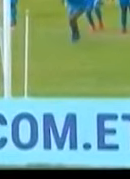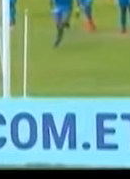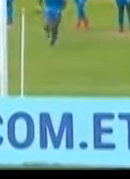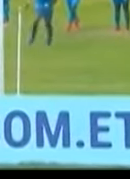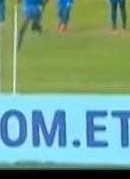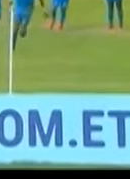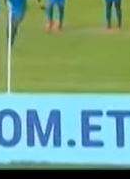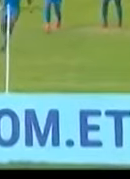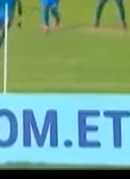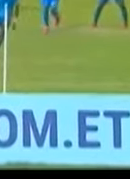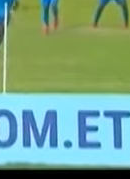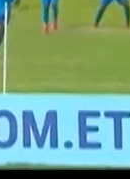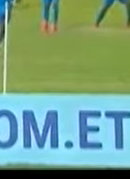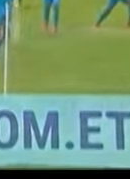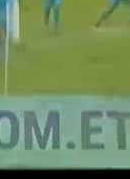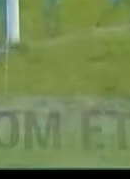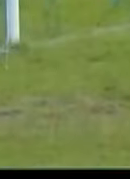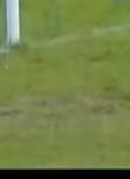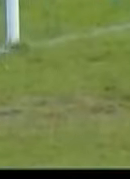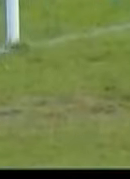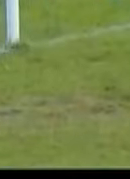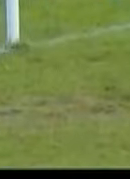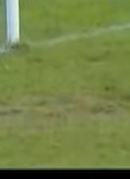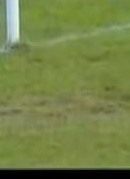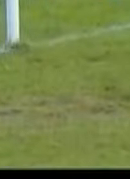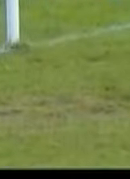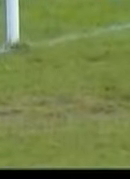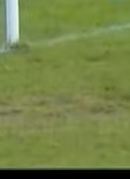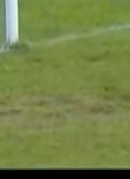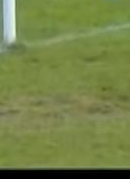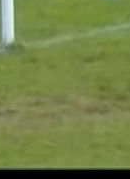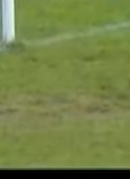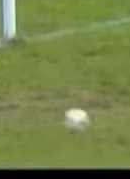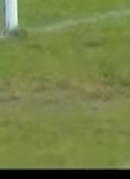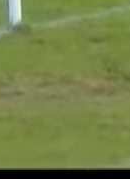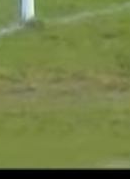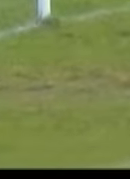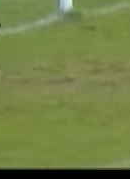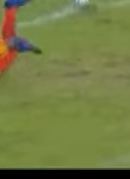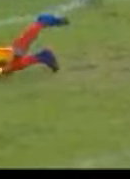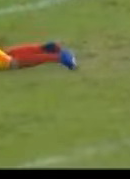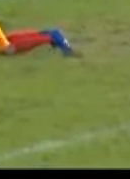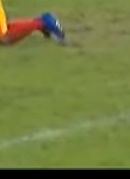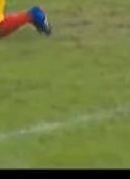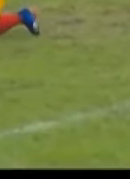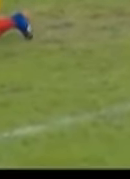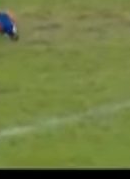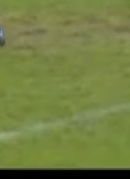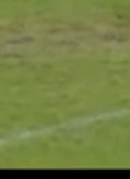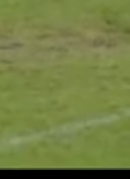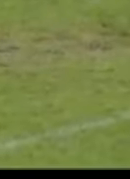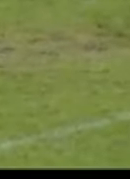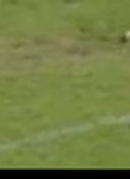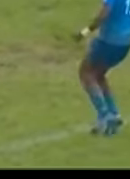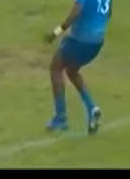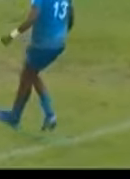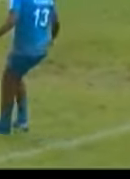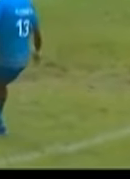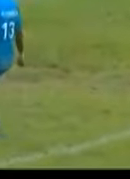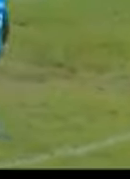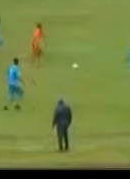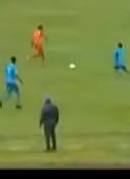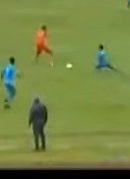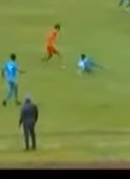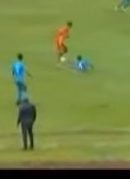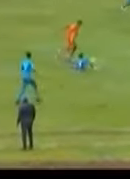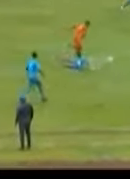Ya Que El propio Greve Michael Se Hizo Cargo De La Ejecución Del Penal Y Que Por Querer Ajustar Demasiado El Remate El Delantero